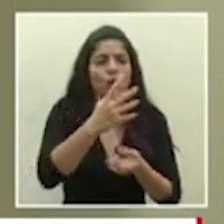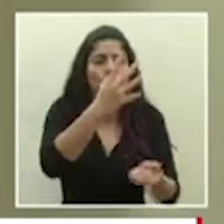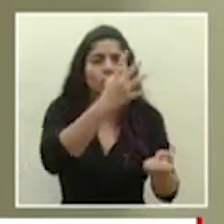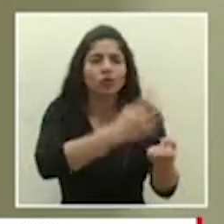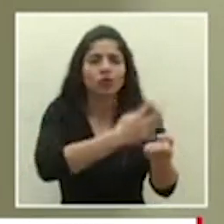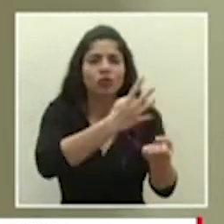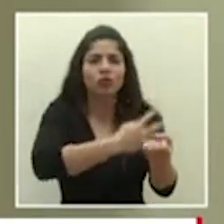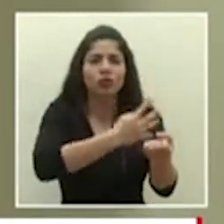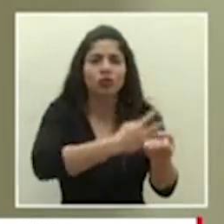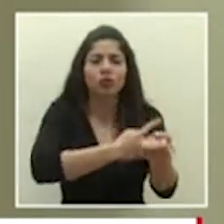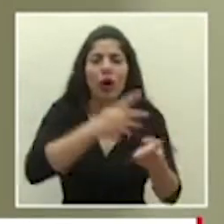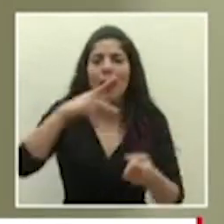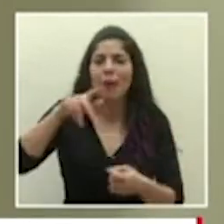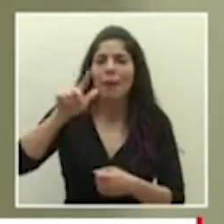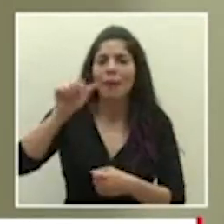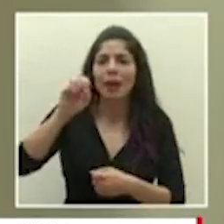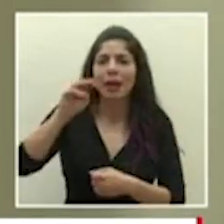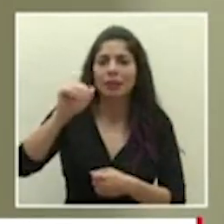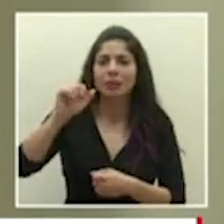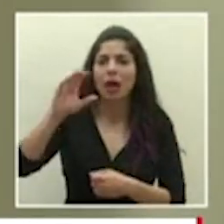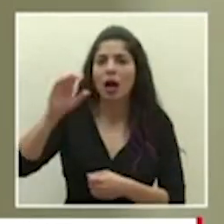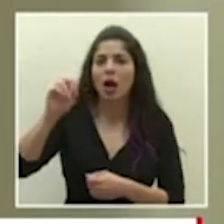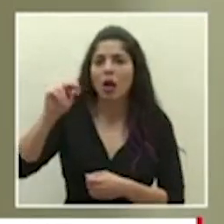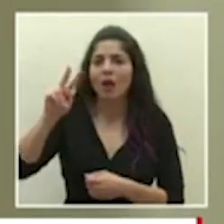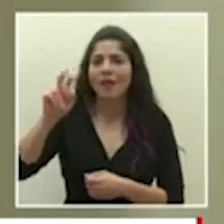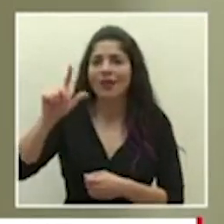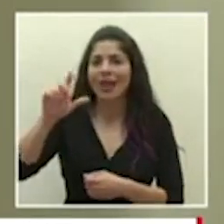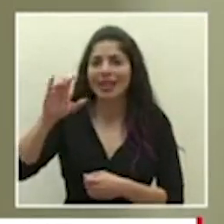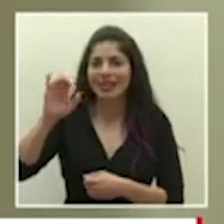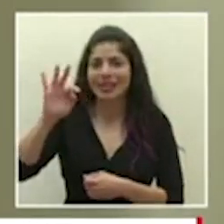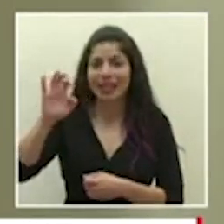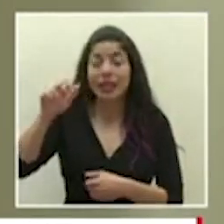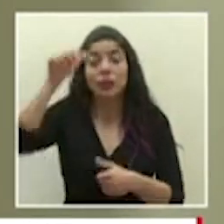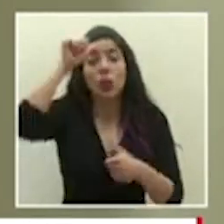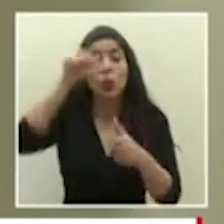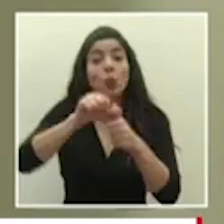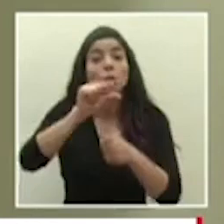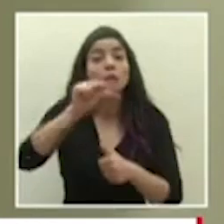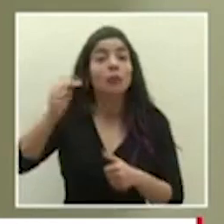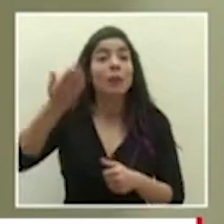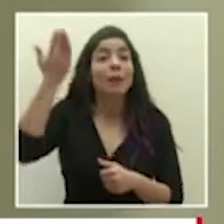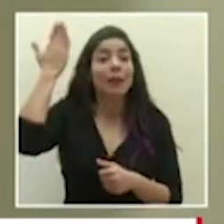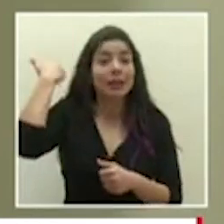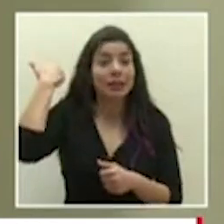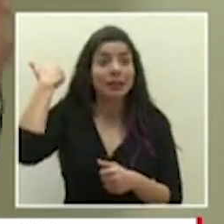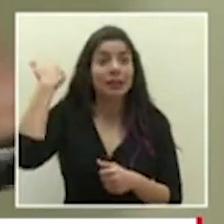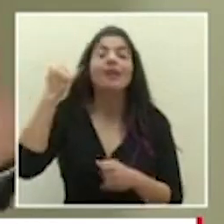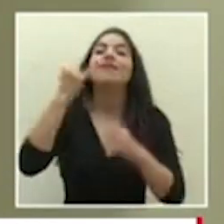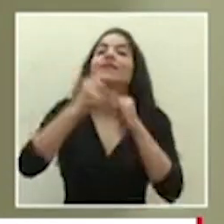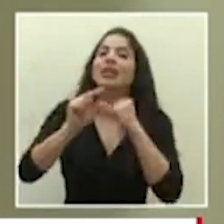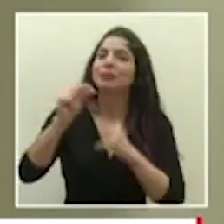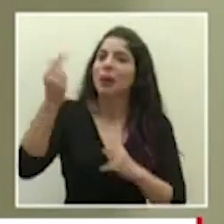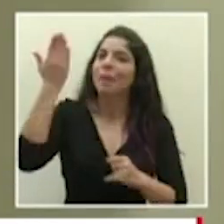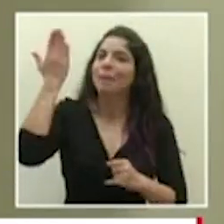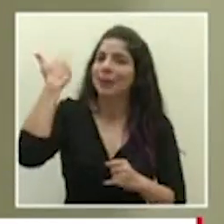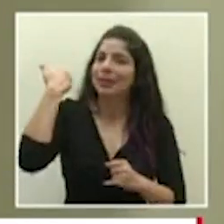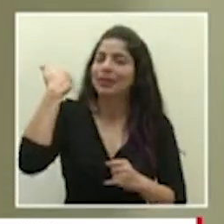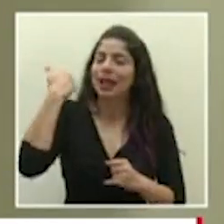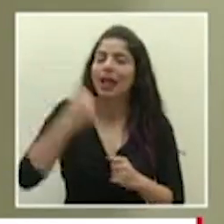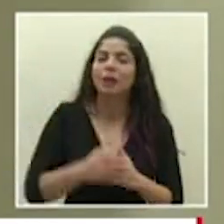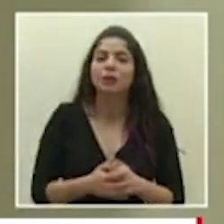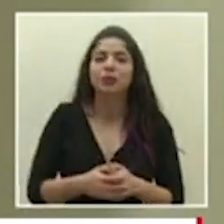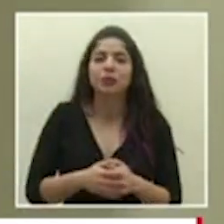convalesciente recordemos que la semana pasada bueno el fin de semana pasado más bien